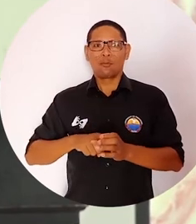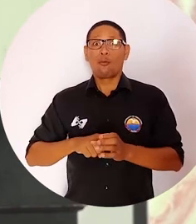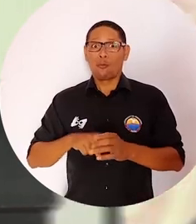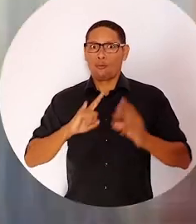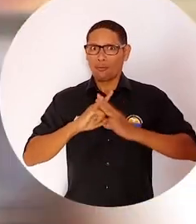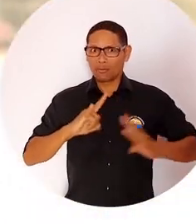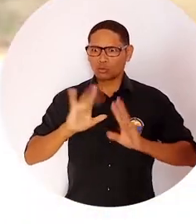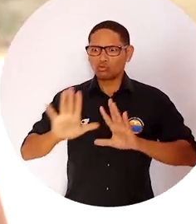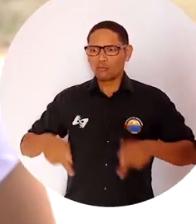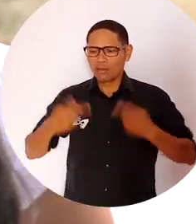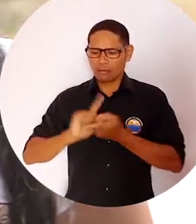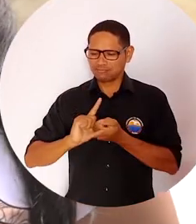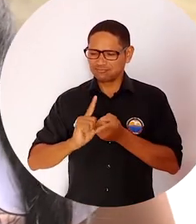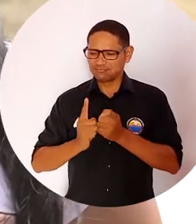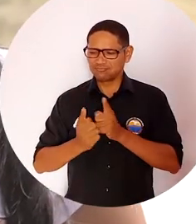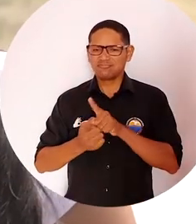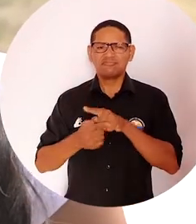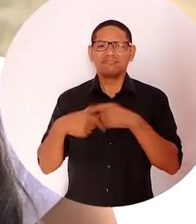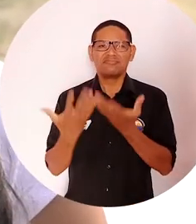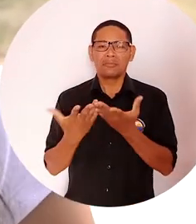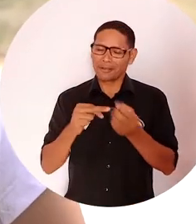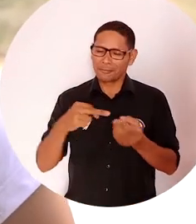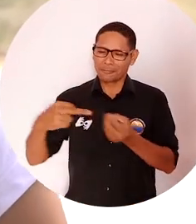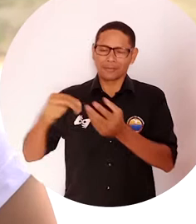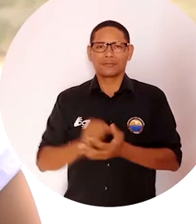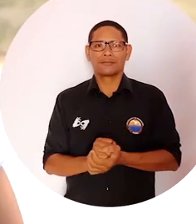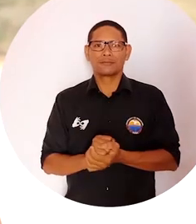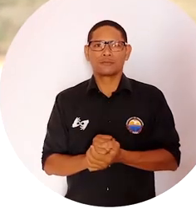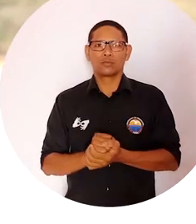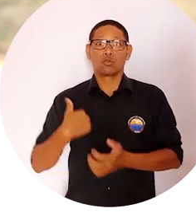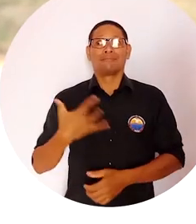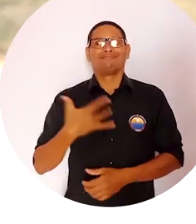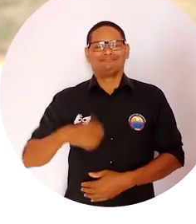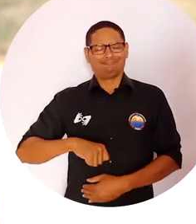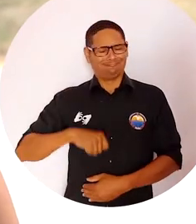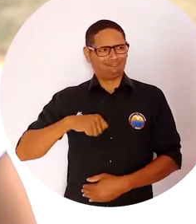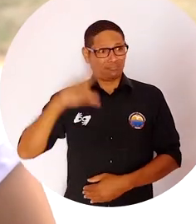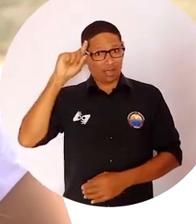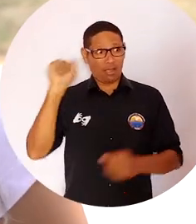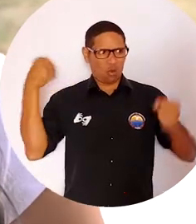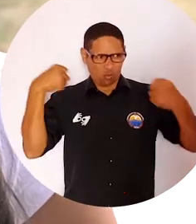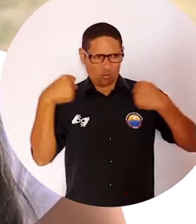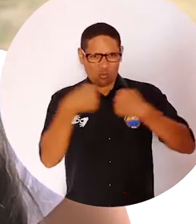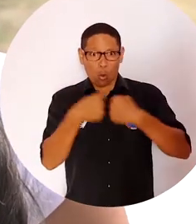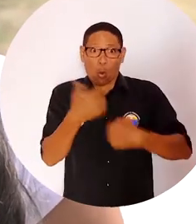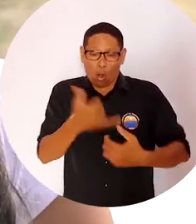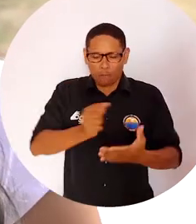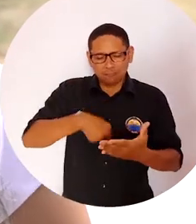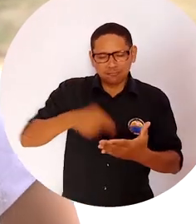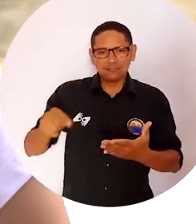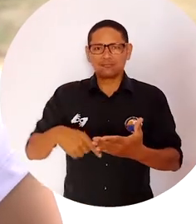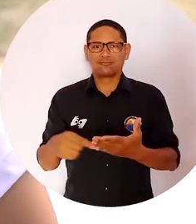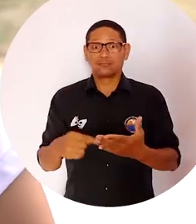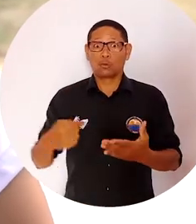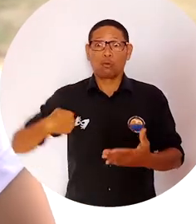de la educación. Estoy muy orgullosa de este convenio que se ha firmado el día de hoy ya que nos da la oportunidad de que podamos